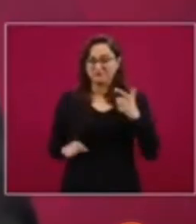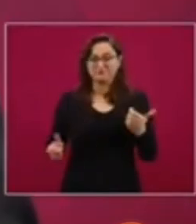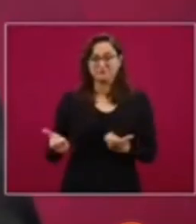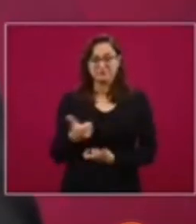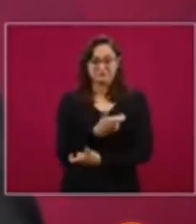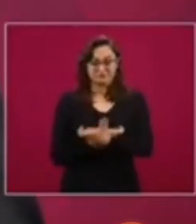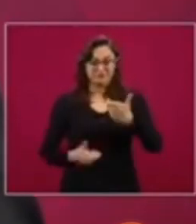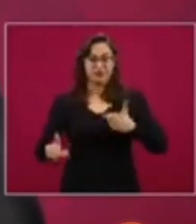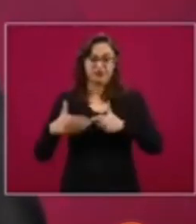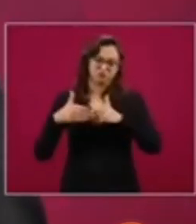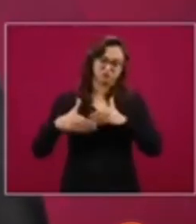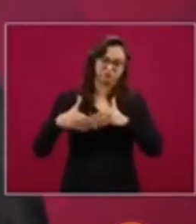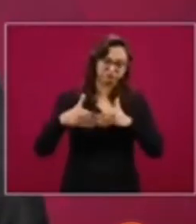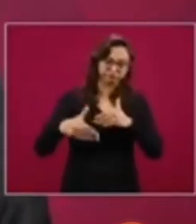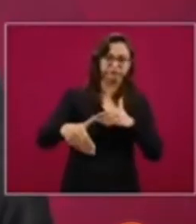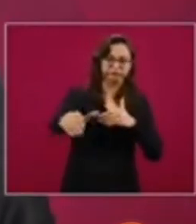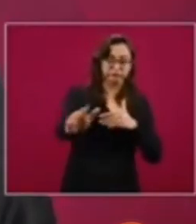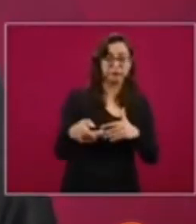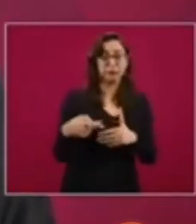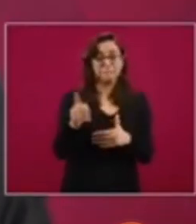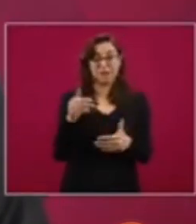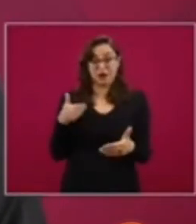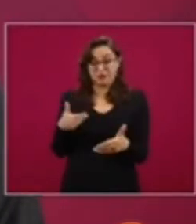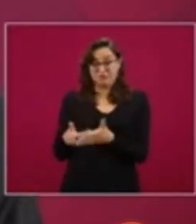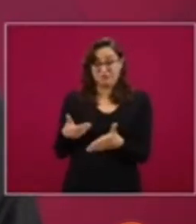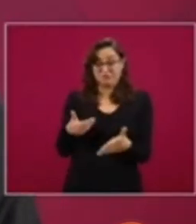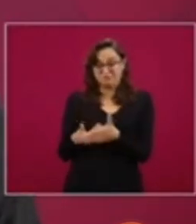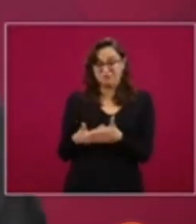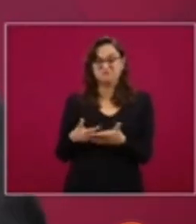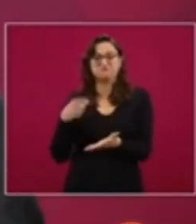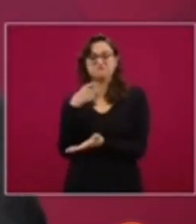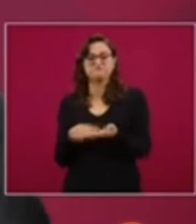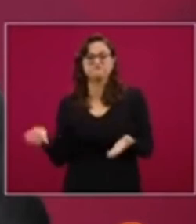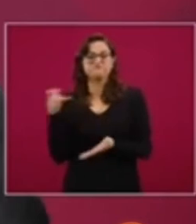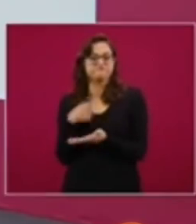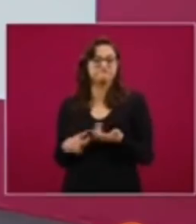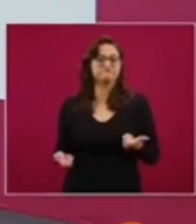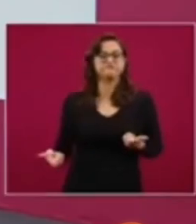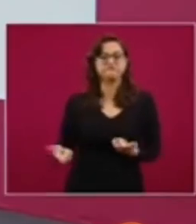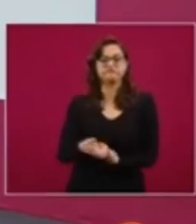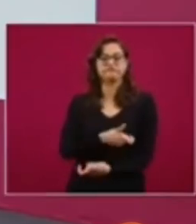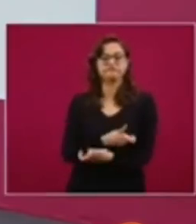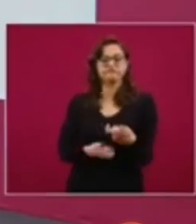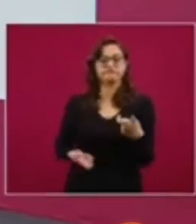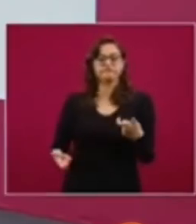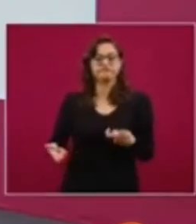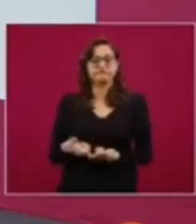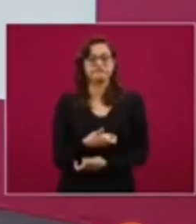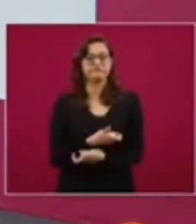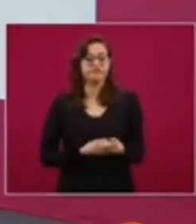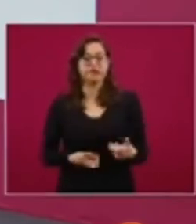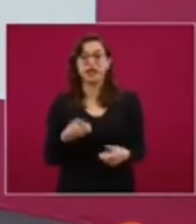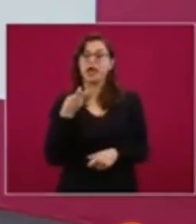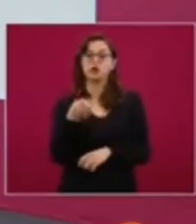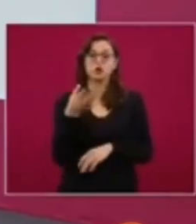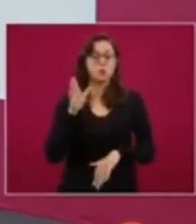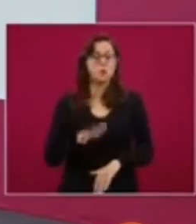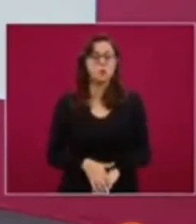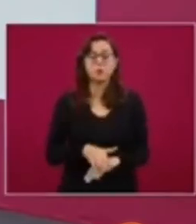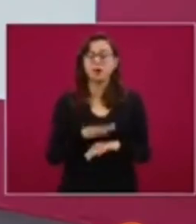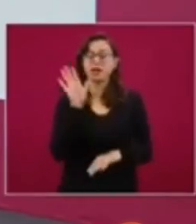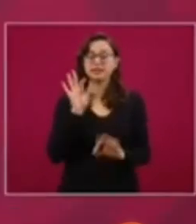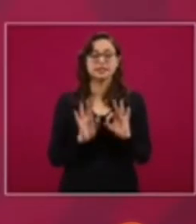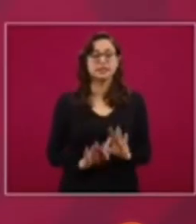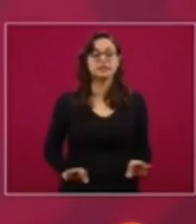pero en el corto plazo eso se traduce en consumo. Esto es para nosotros de la máxima importancia